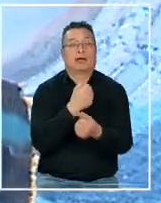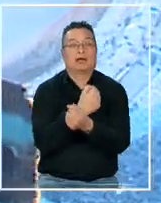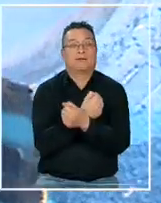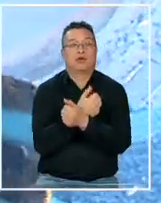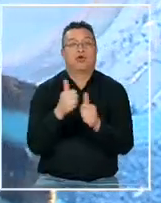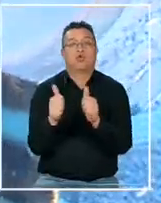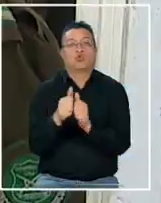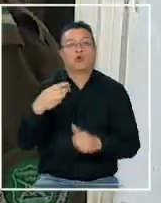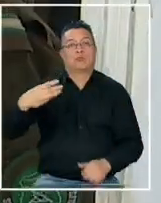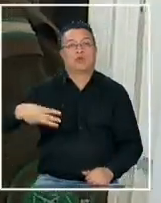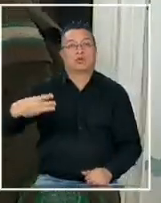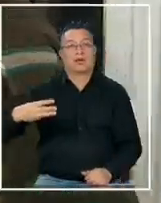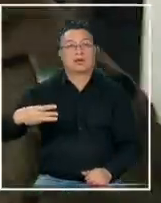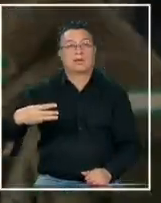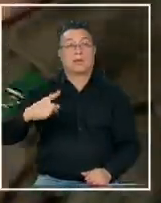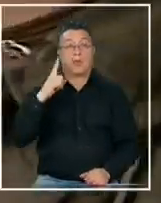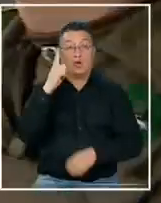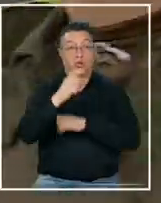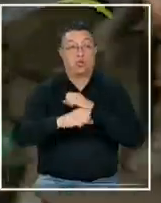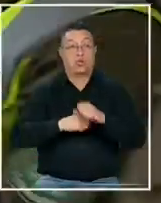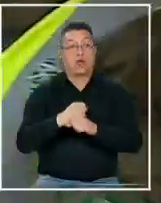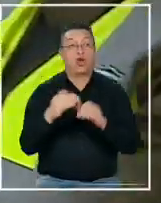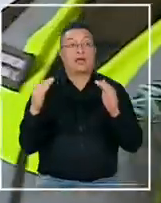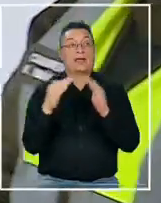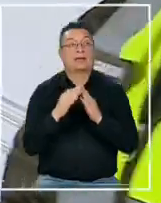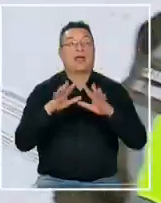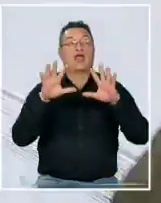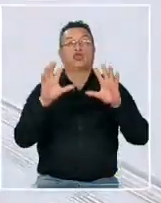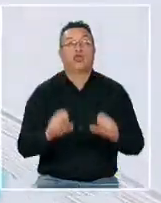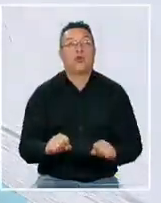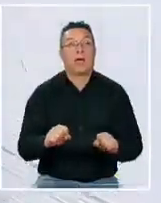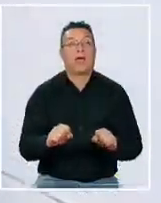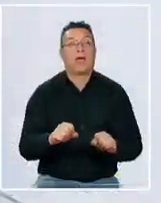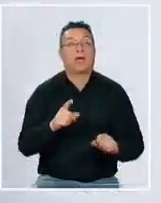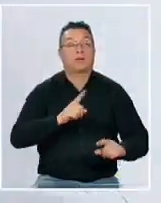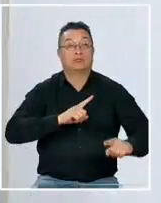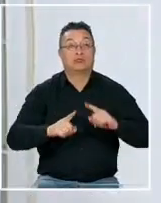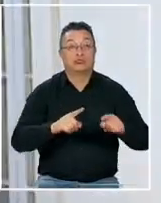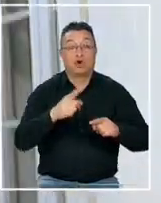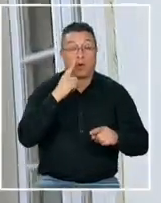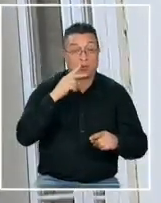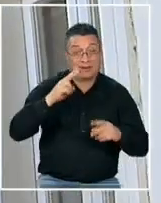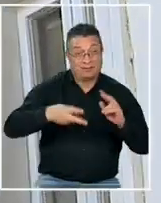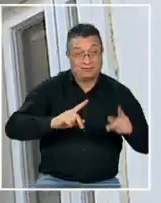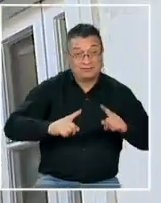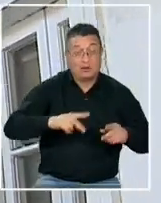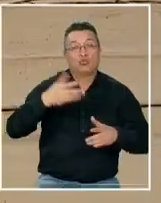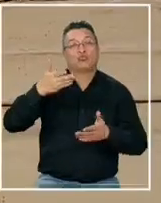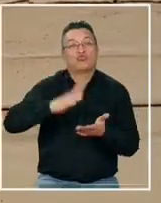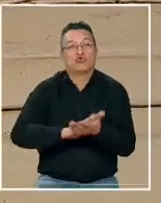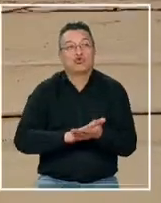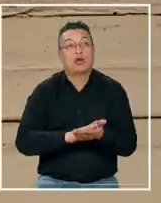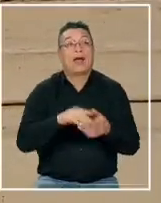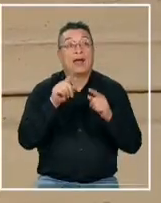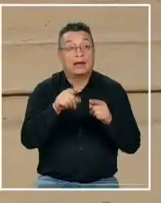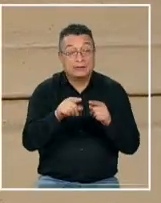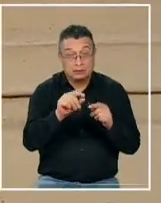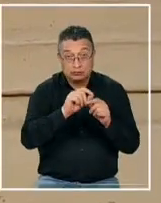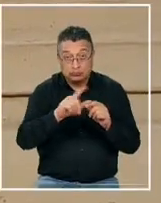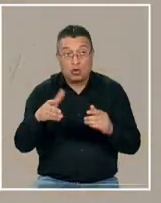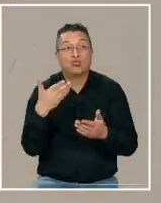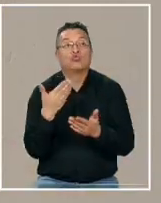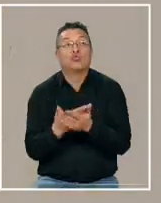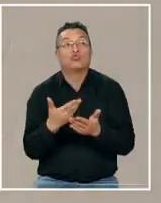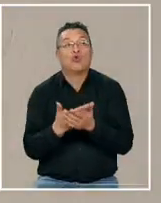junto al municipio hace un año que la casa estaba tomada luego que el administrador falleciera en ese momento una banda se